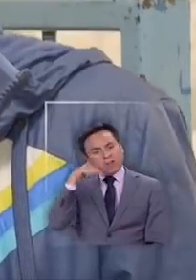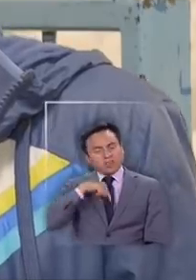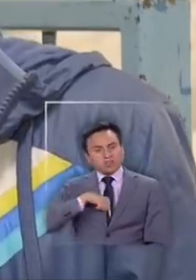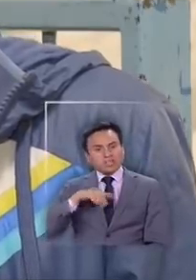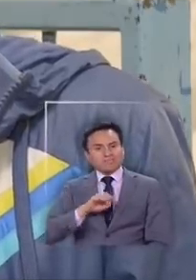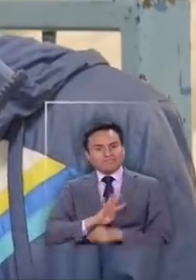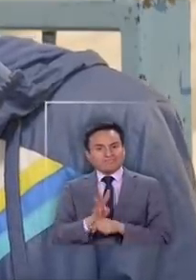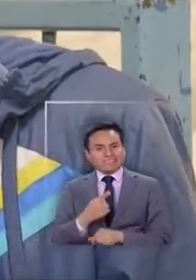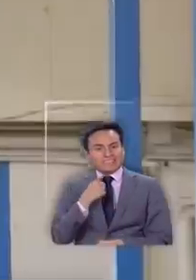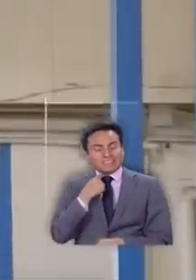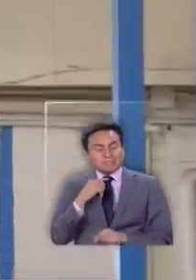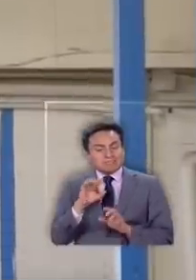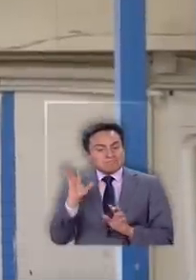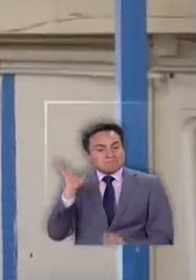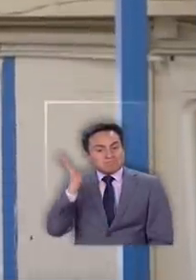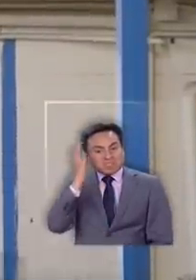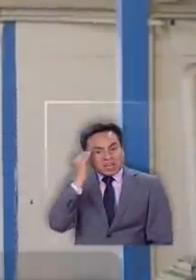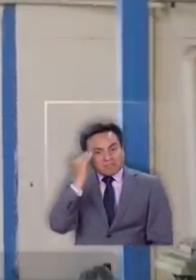están infectados con el virus.